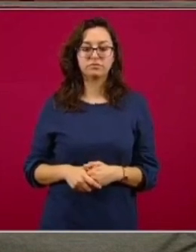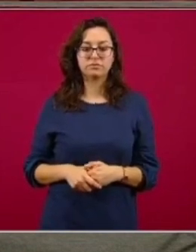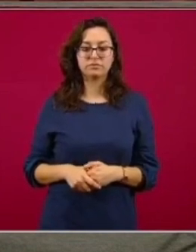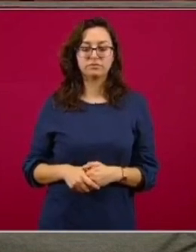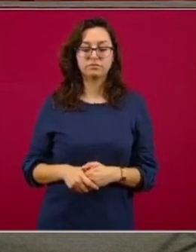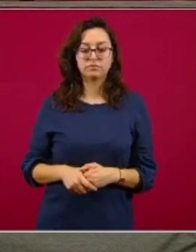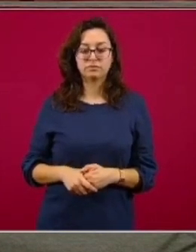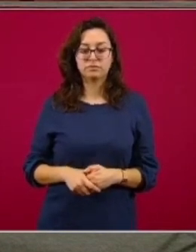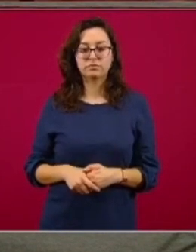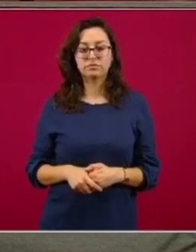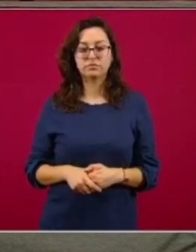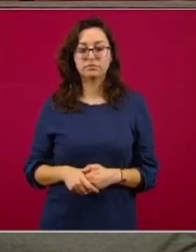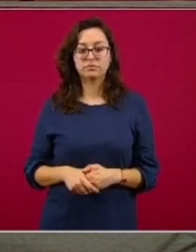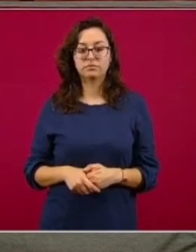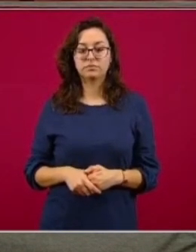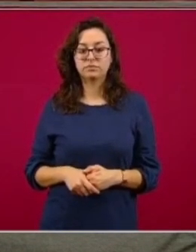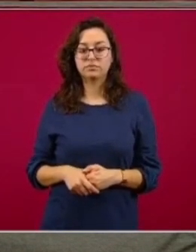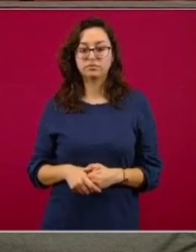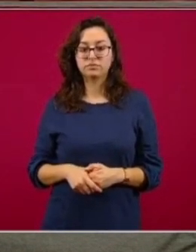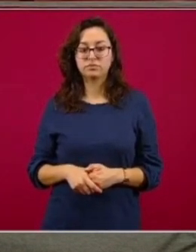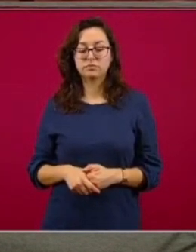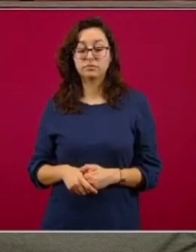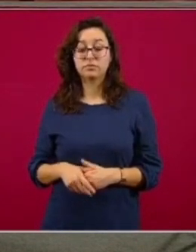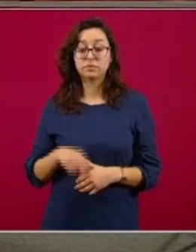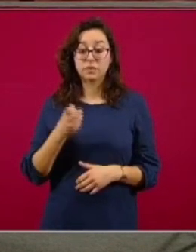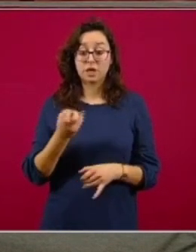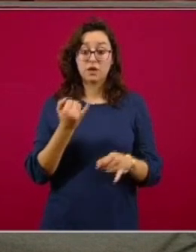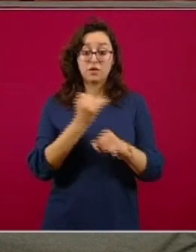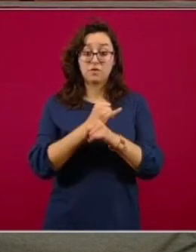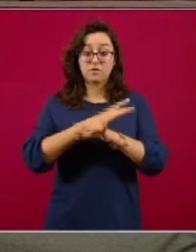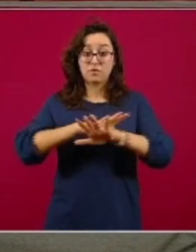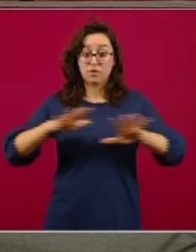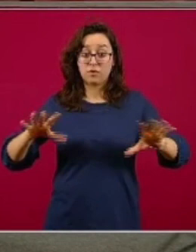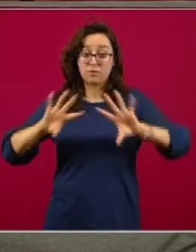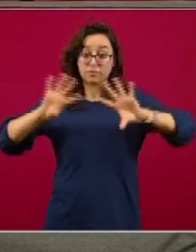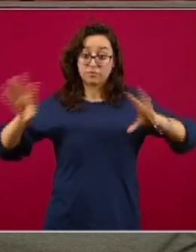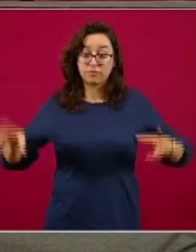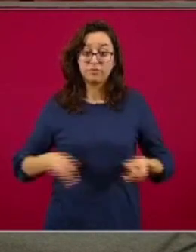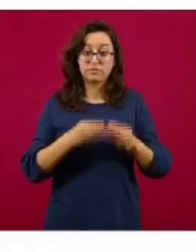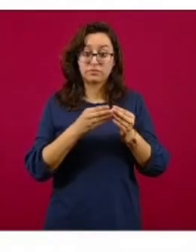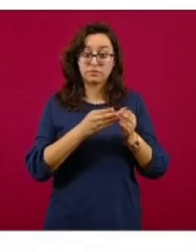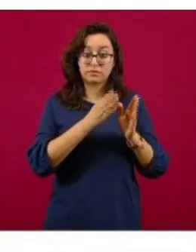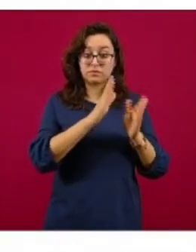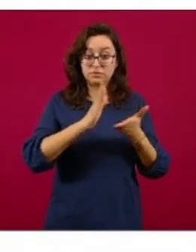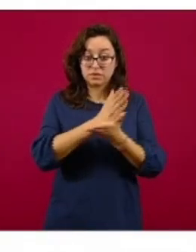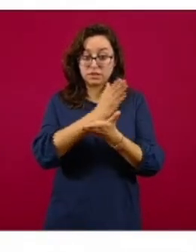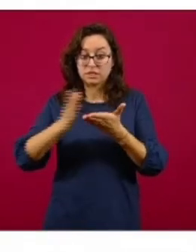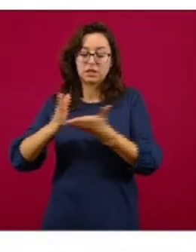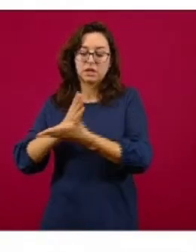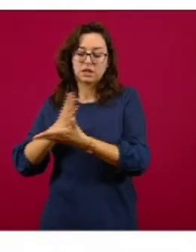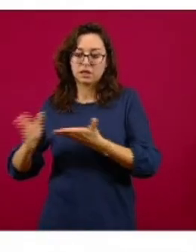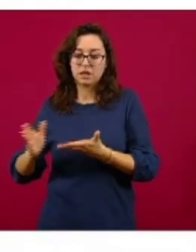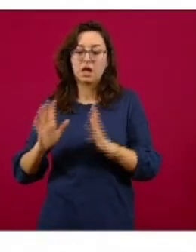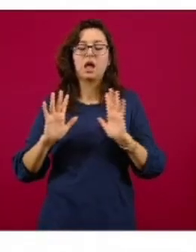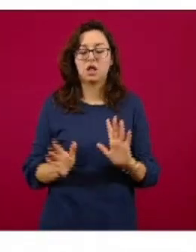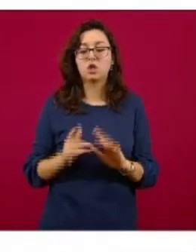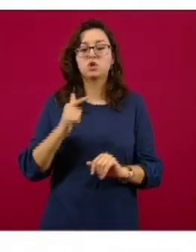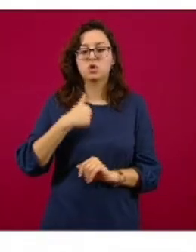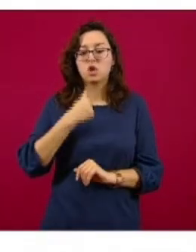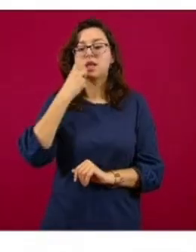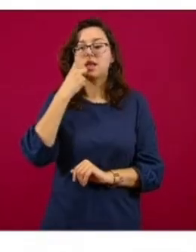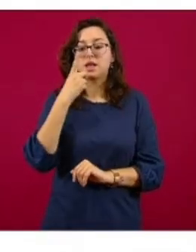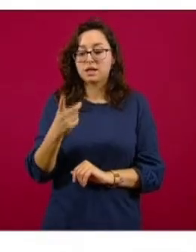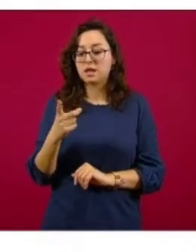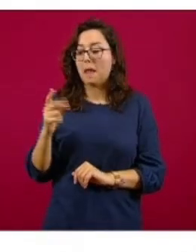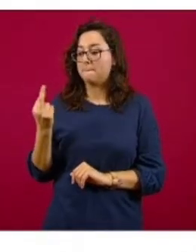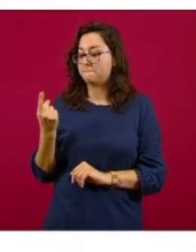Estos son los datos ya desagregados. Yo les comentaba que del total de la población, casi el 25% fueron